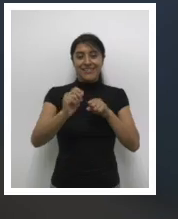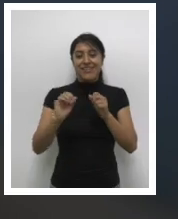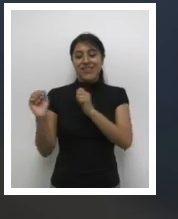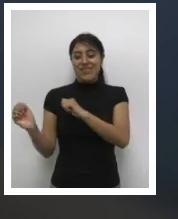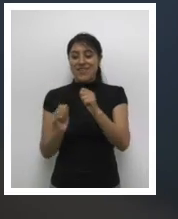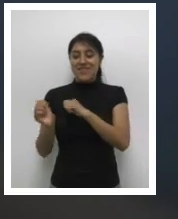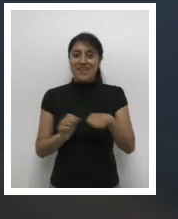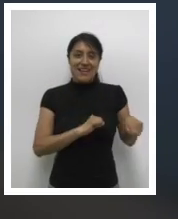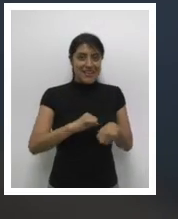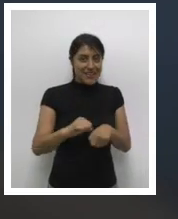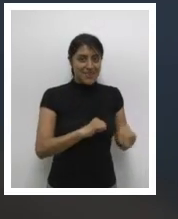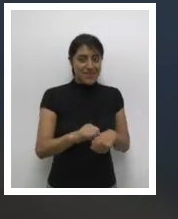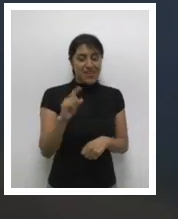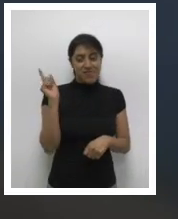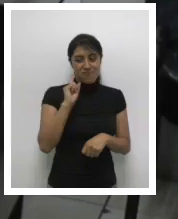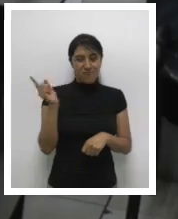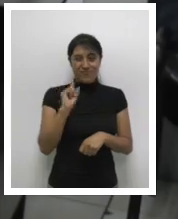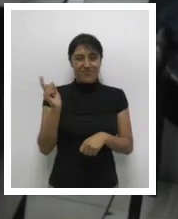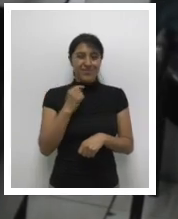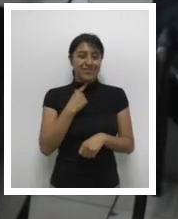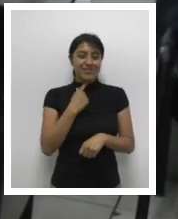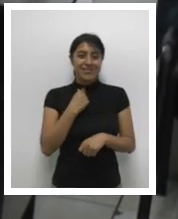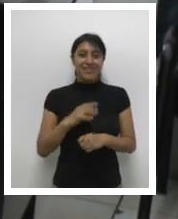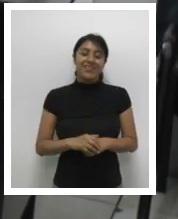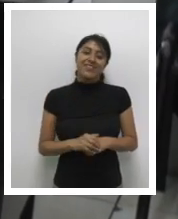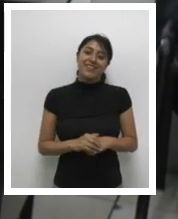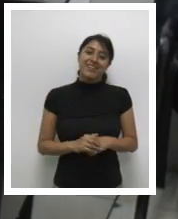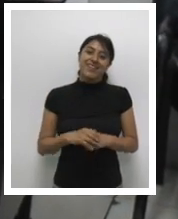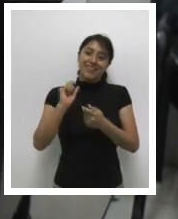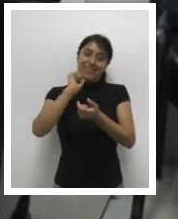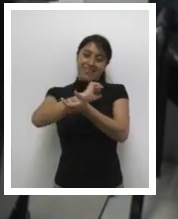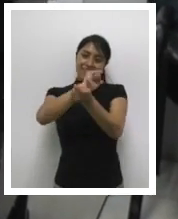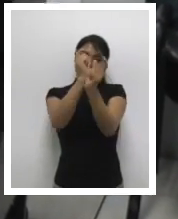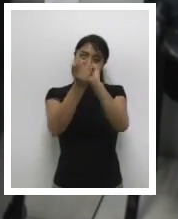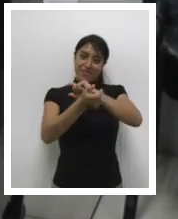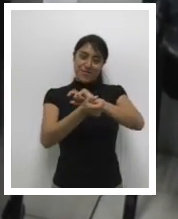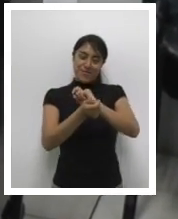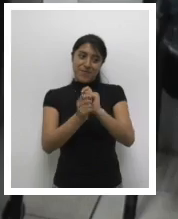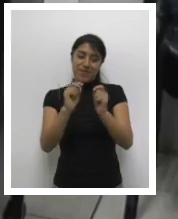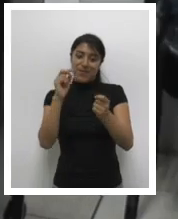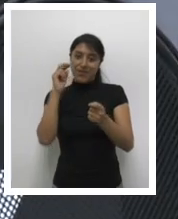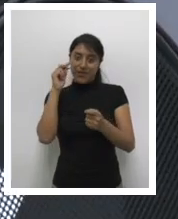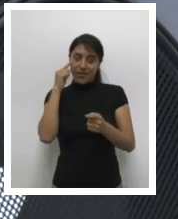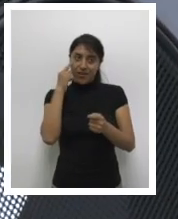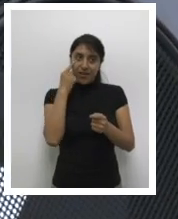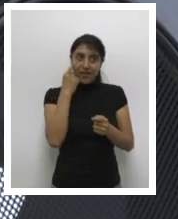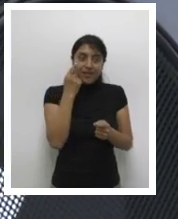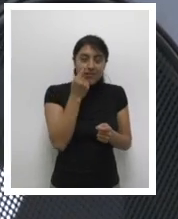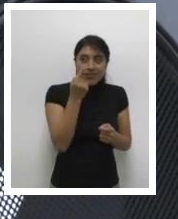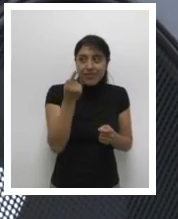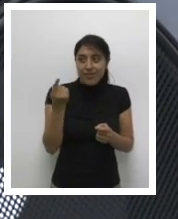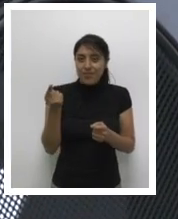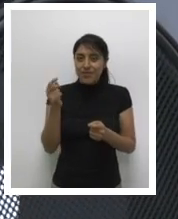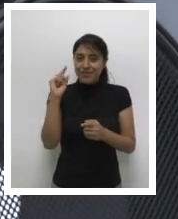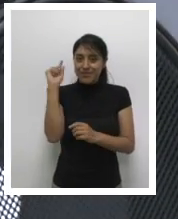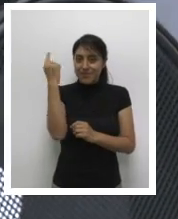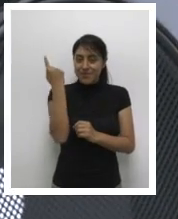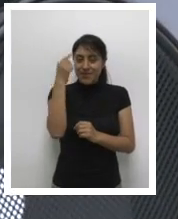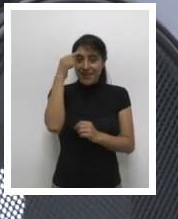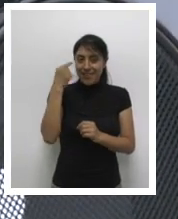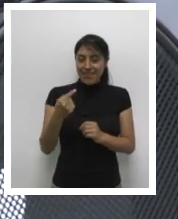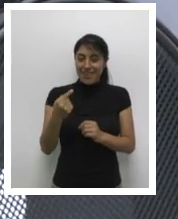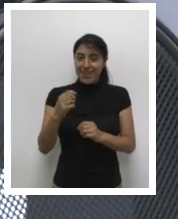barrer y trapear no era agradable. Sin embargo, todo se descubre cuando se llega el primer día de la experiencia